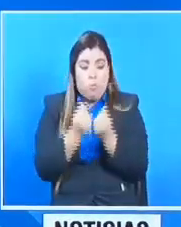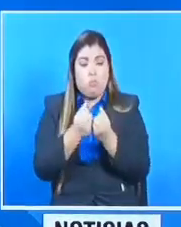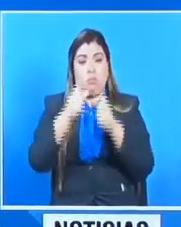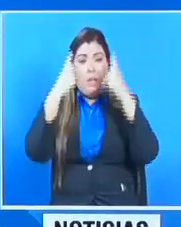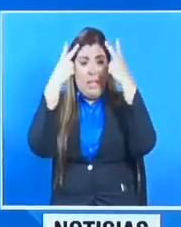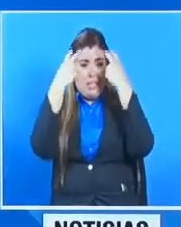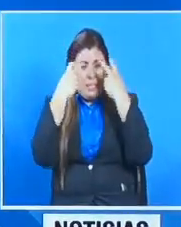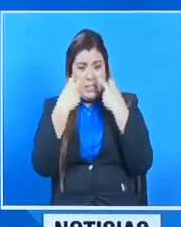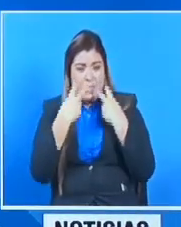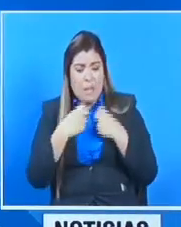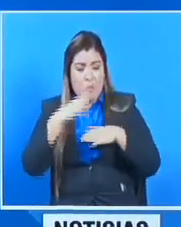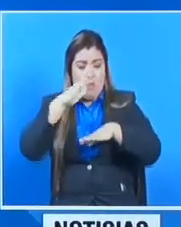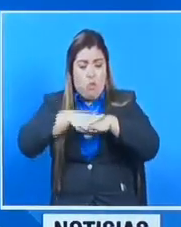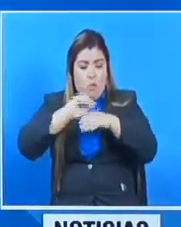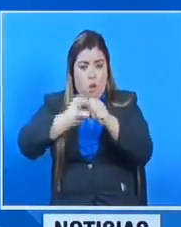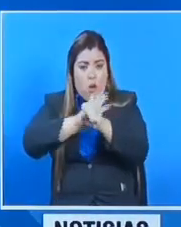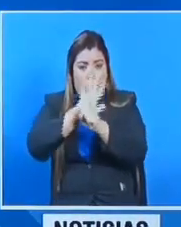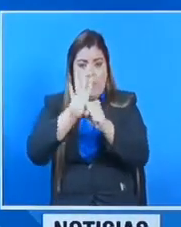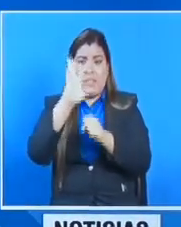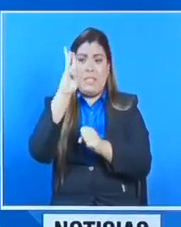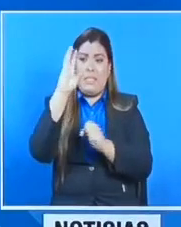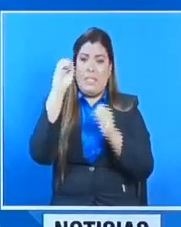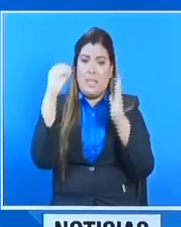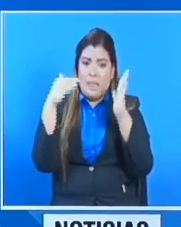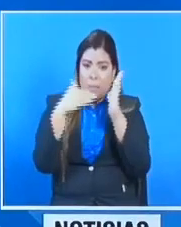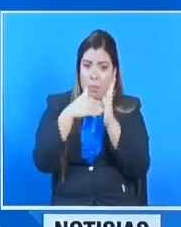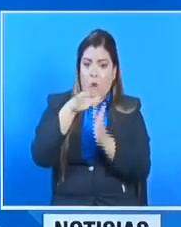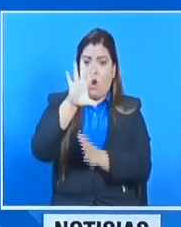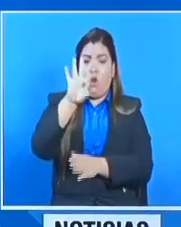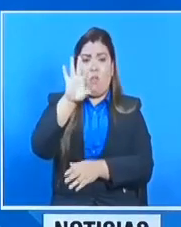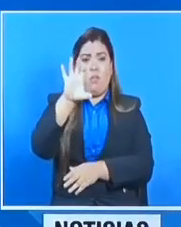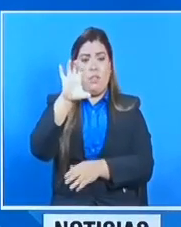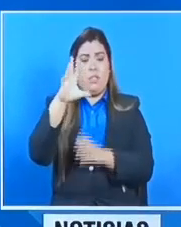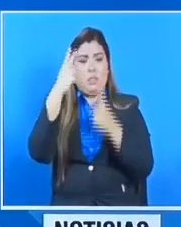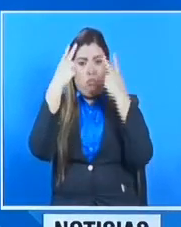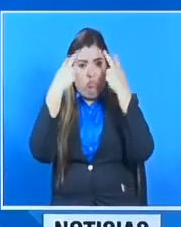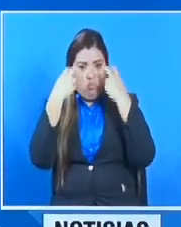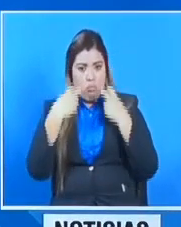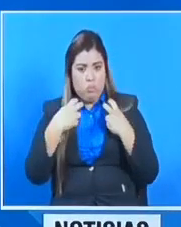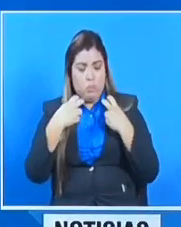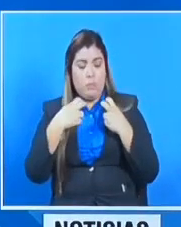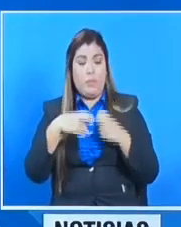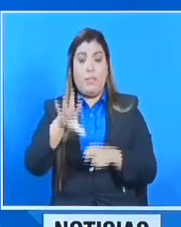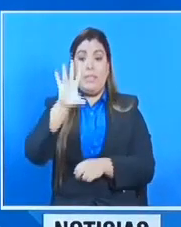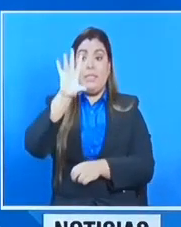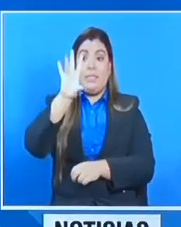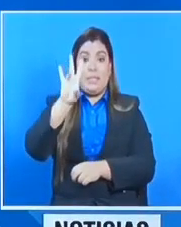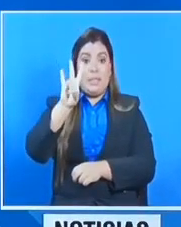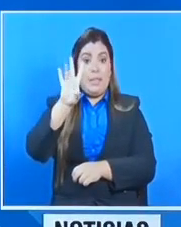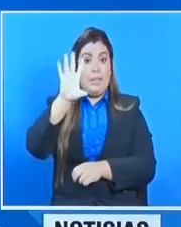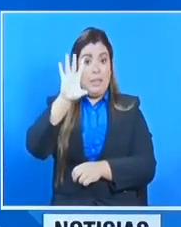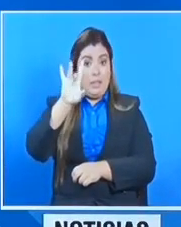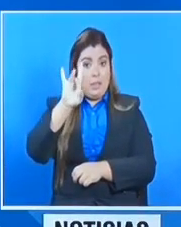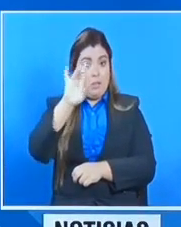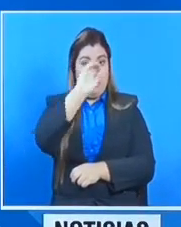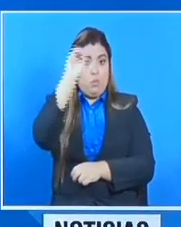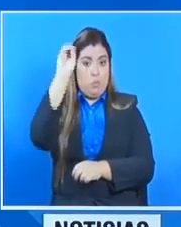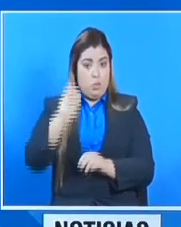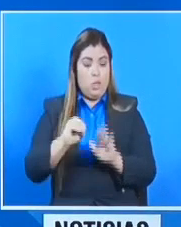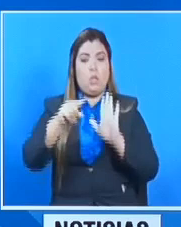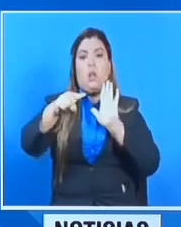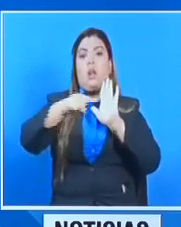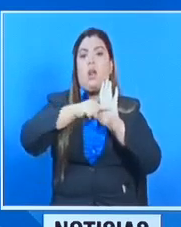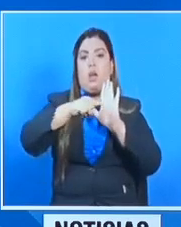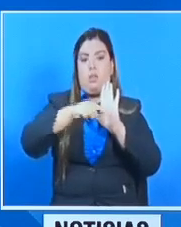60.598 pruebas, el 78% son negativas,